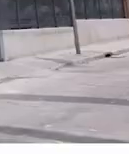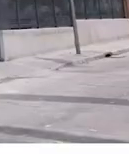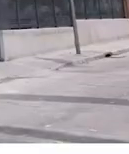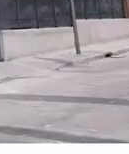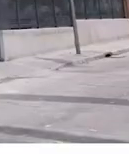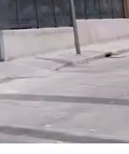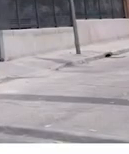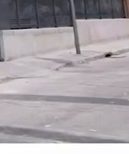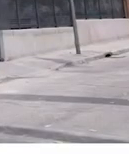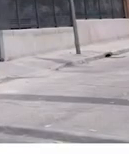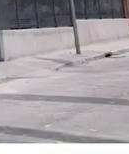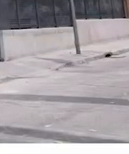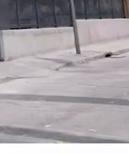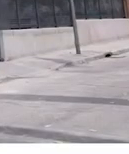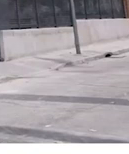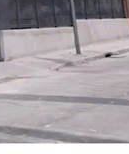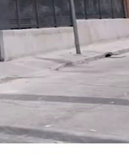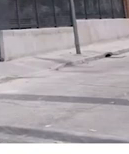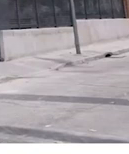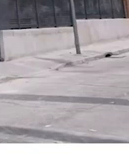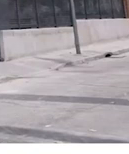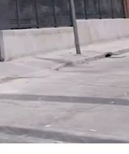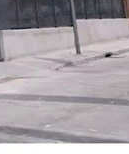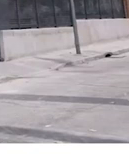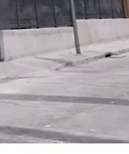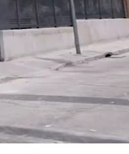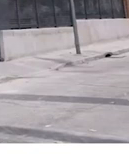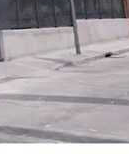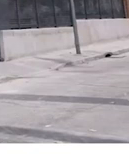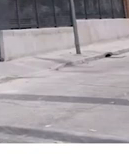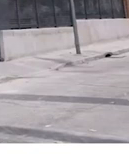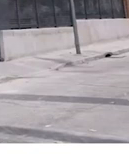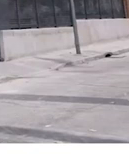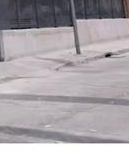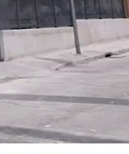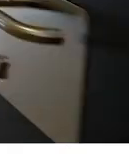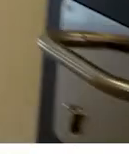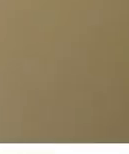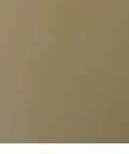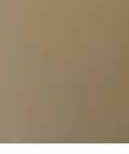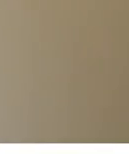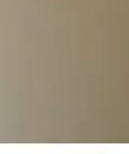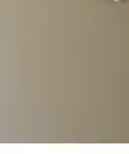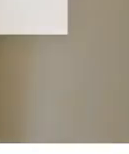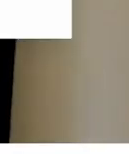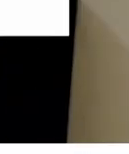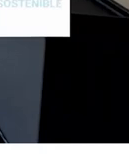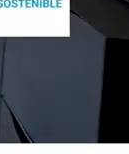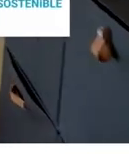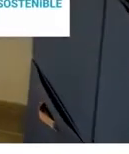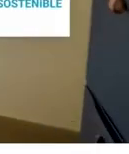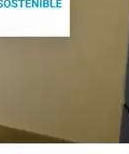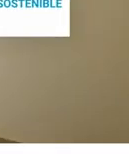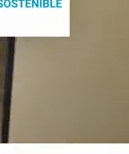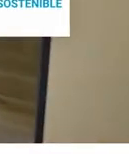impulsar un modelo De construcción ejemplar Y respetuoso Con el medio ambiente Que destaca Por su alta eficiencia energética Este diseño arquitectónico Garantiza